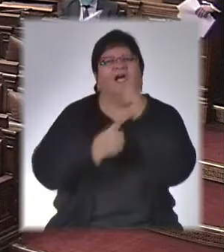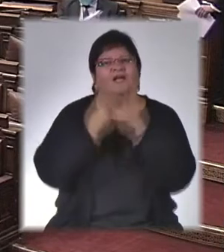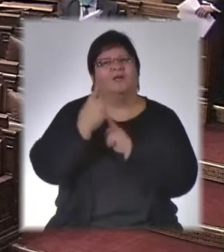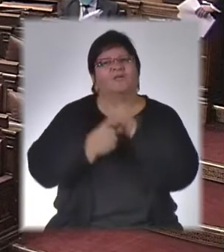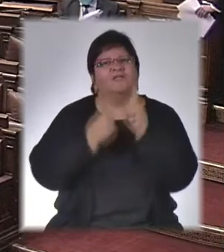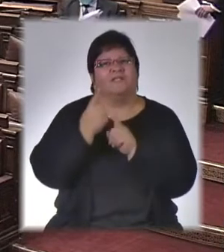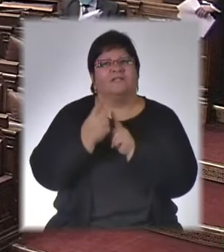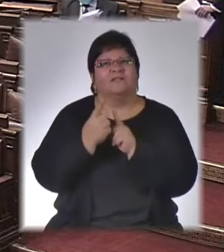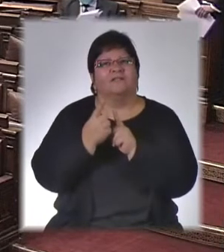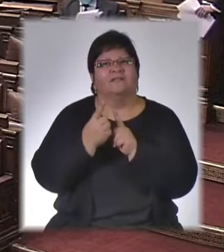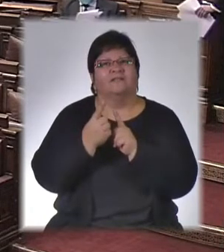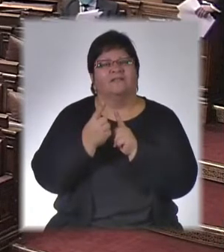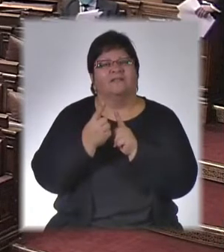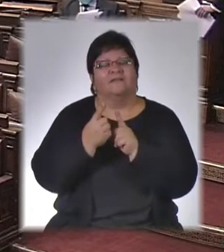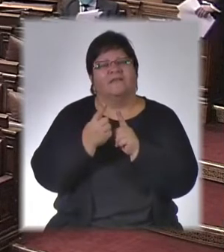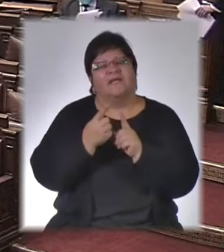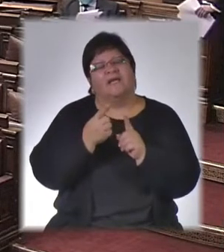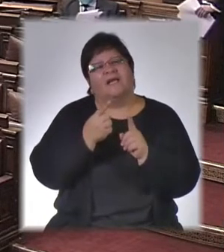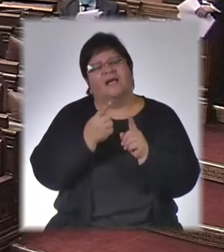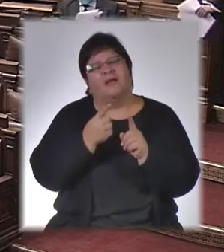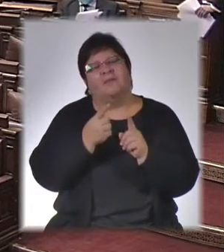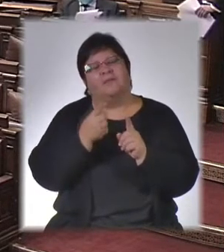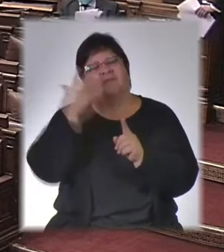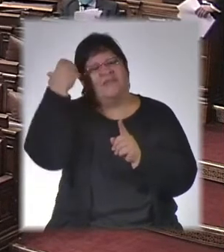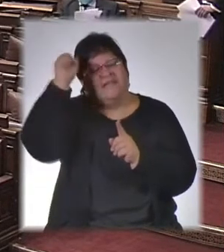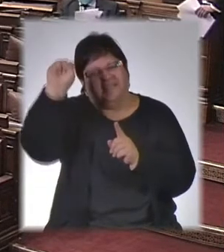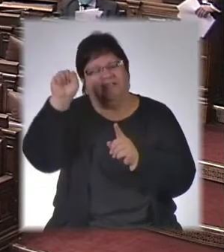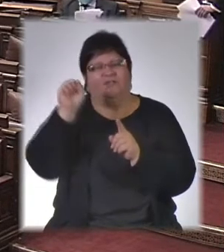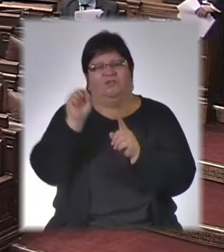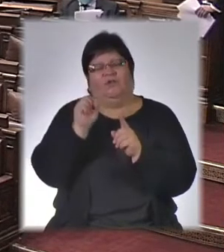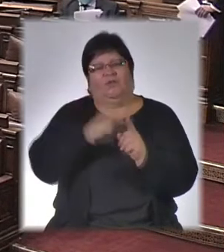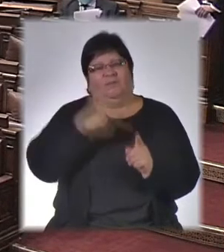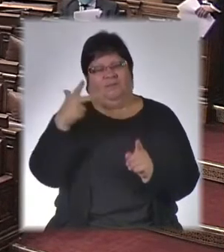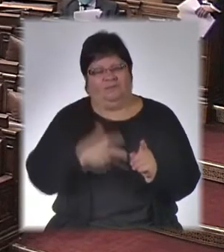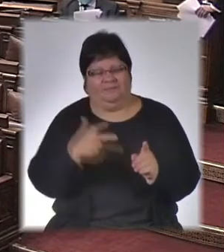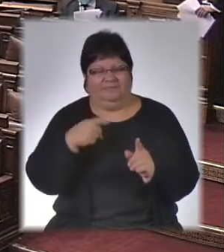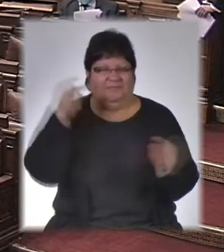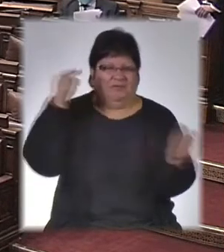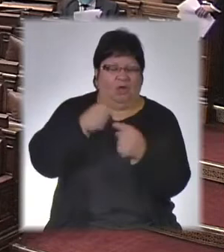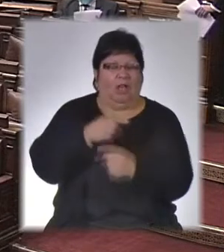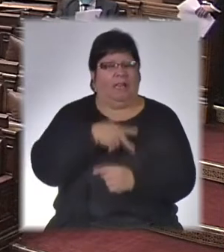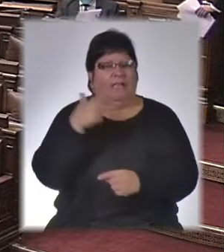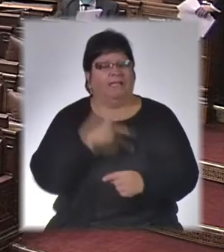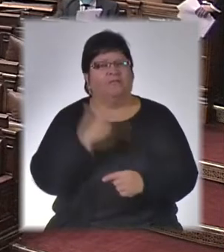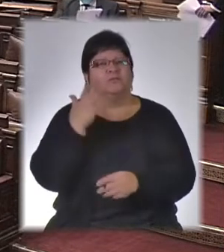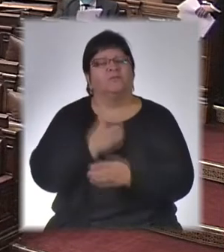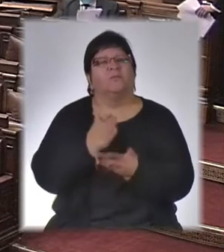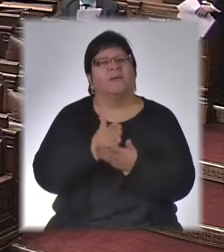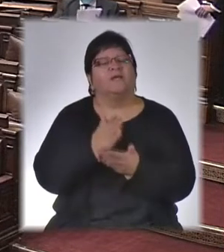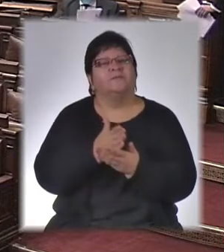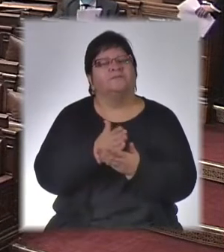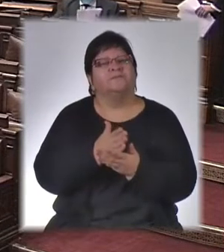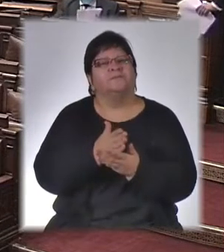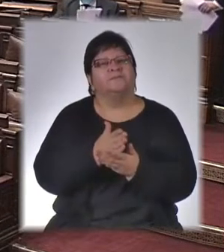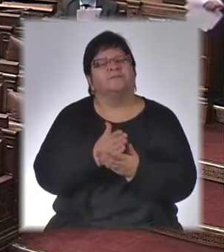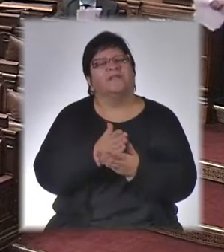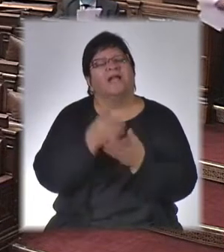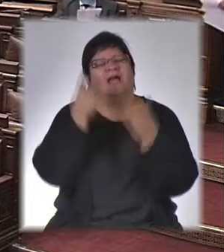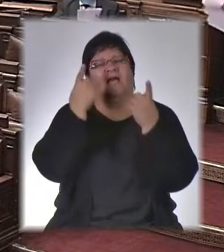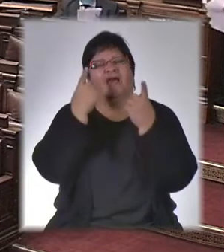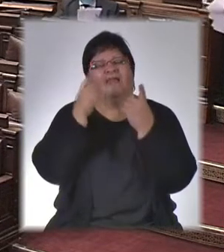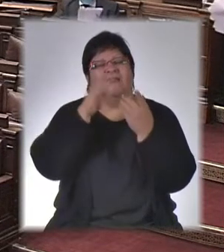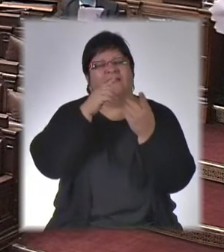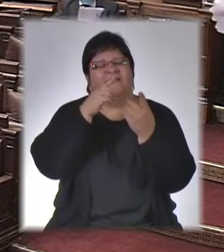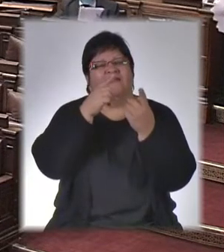delitos de lesa humanidad en nuestro país. En primer lugar, dejar claro que de acuerdo a las consideraciones internacionales,